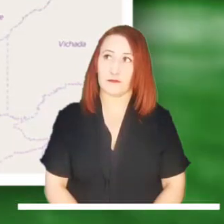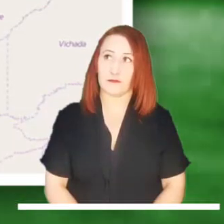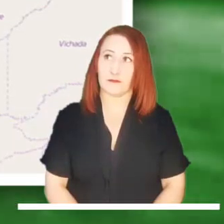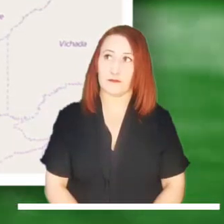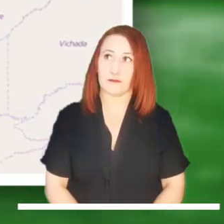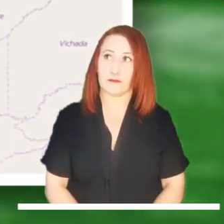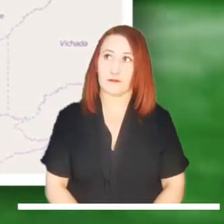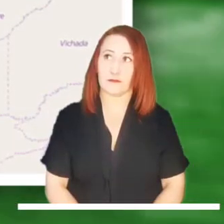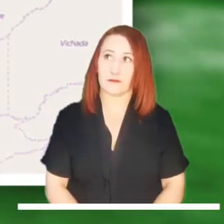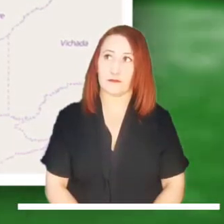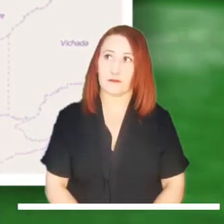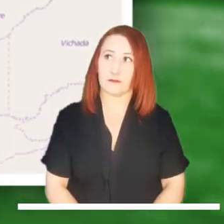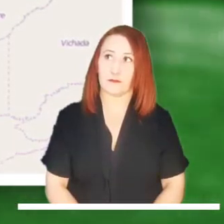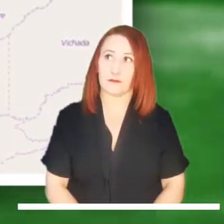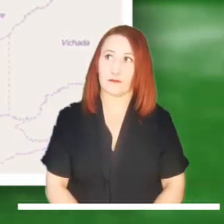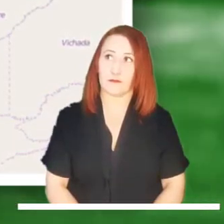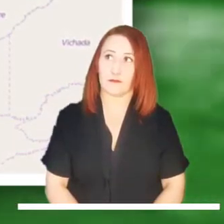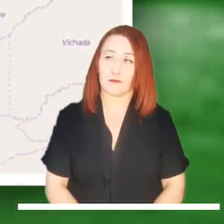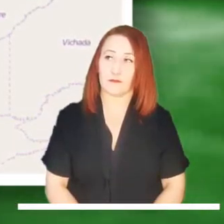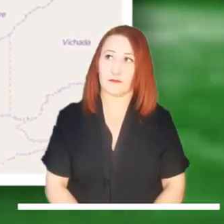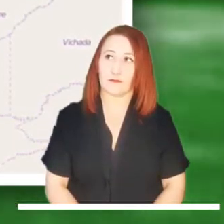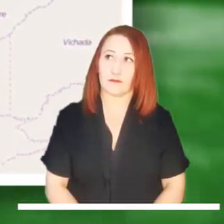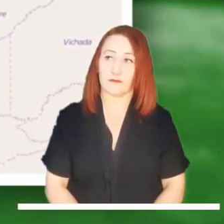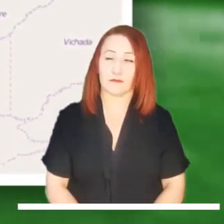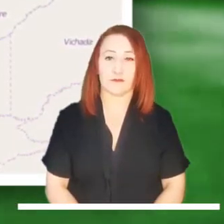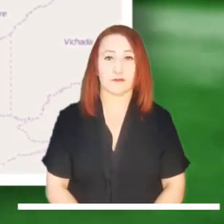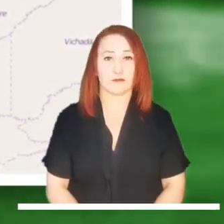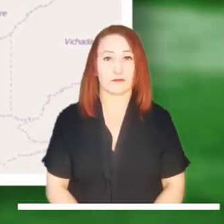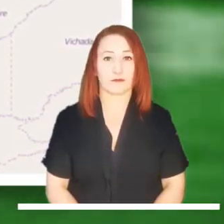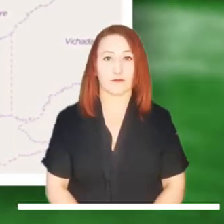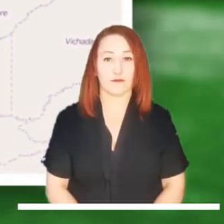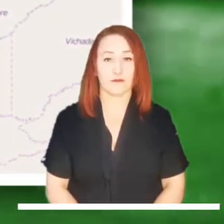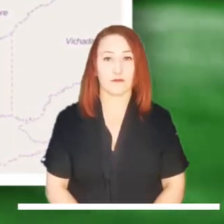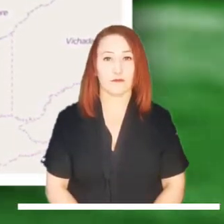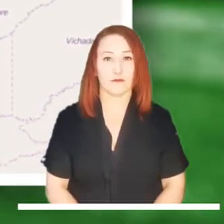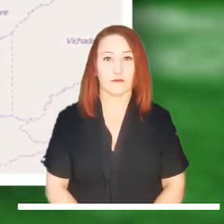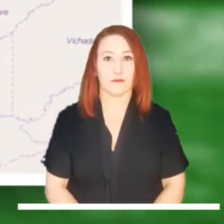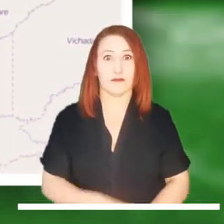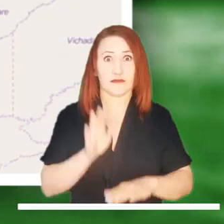Se recomienda especial atención en centros poblados de Real del Obispo Pedraza.